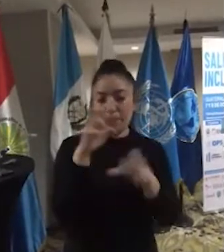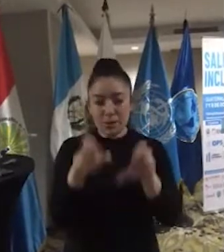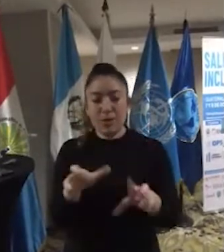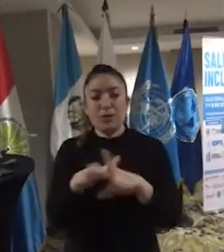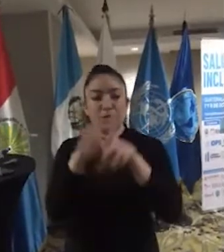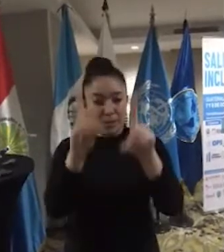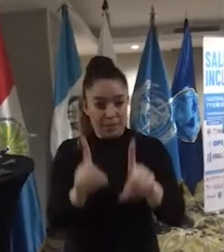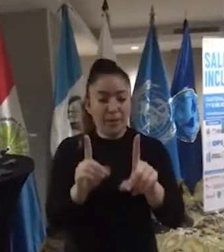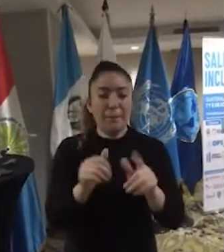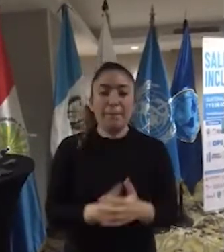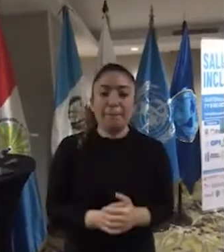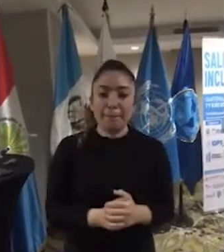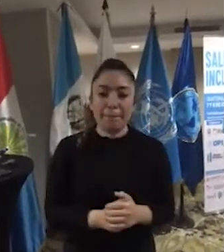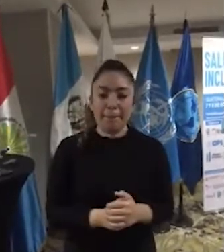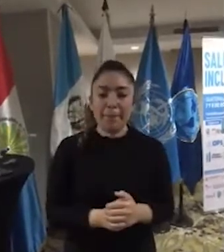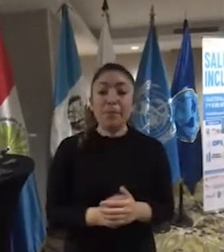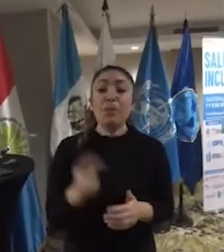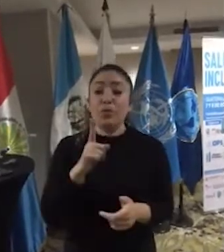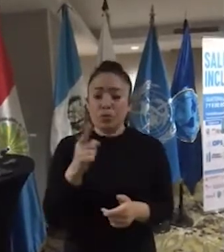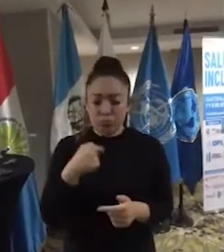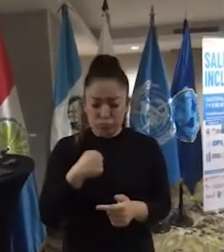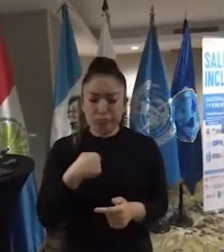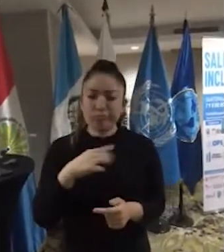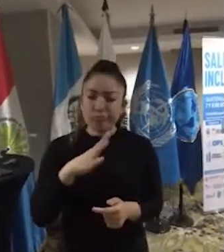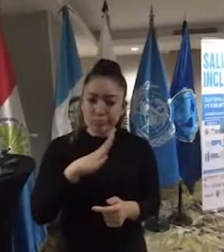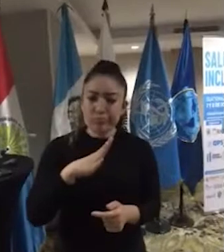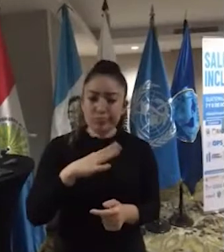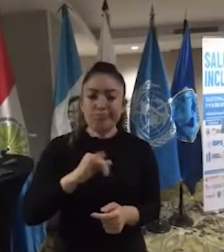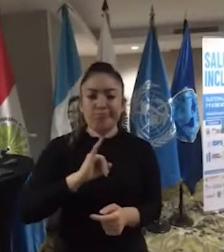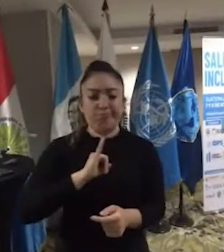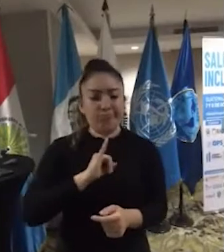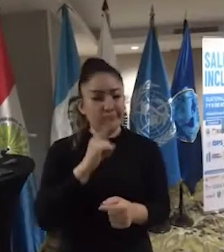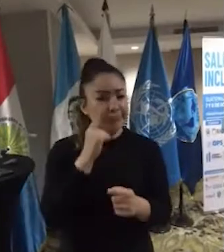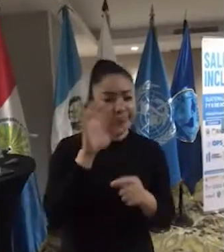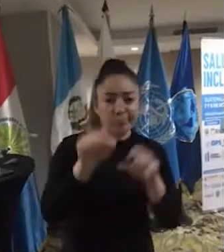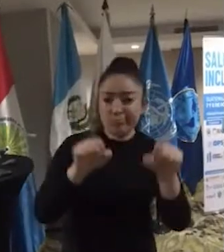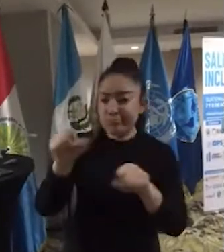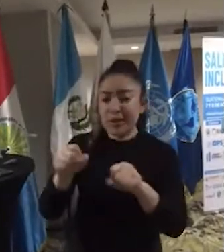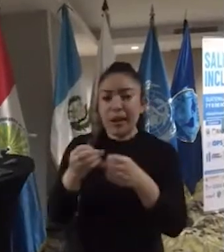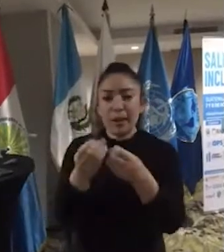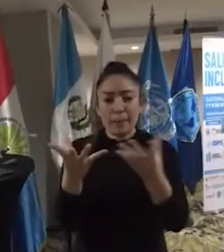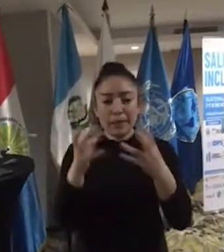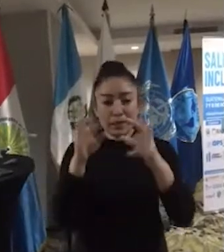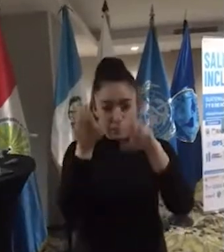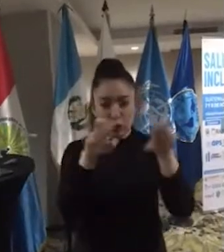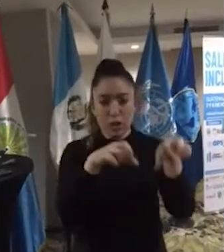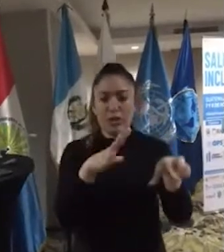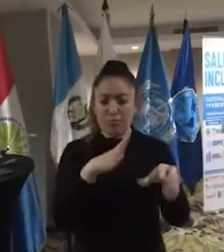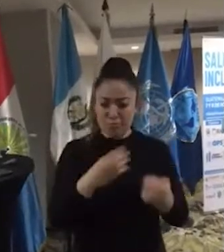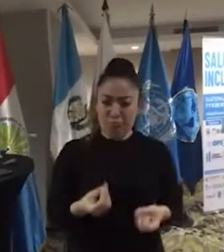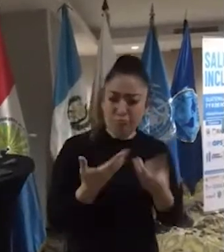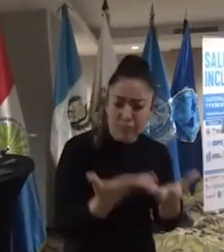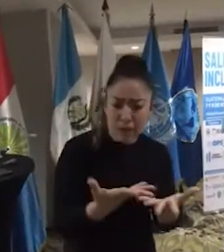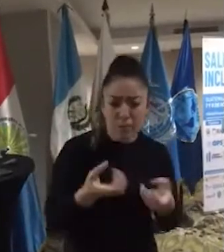con Discapacidad, donde tengo identificadas a varias personas que han dado su